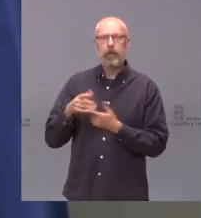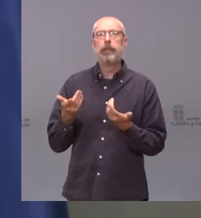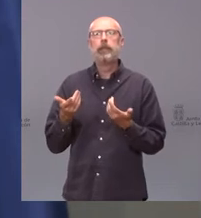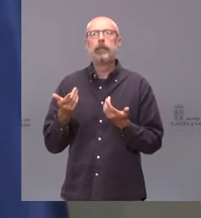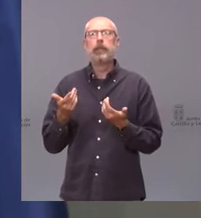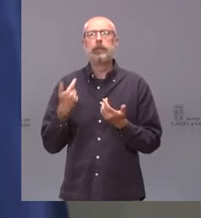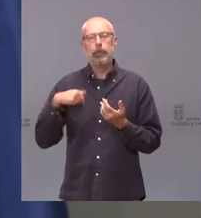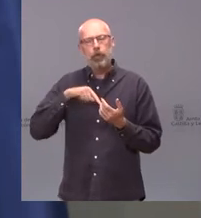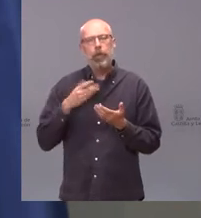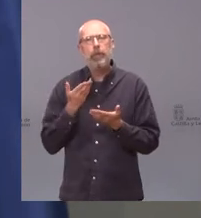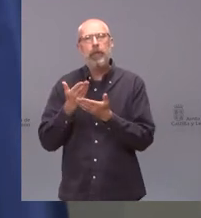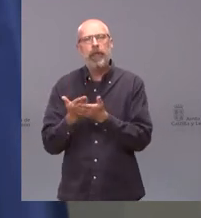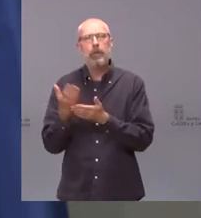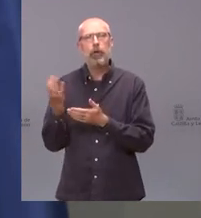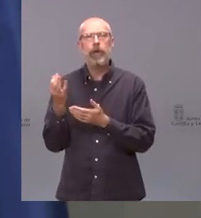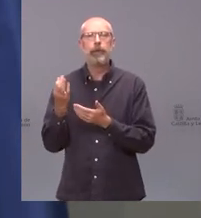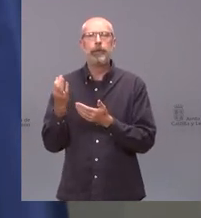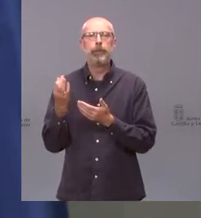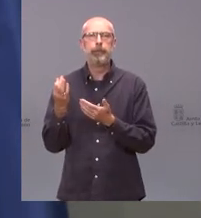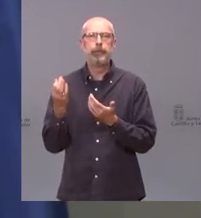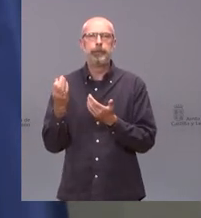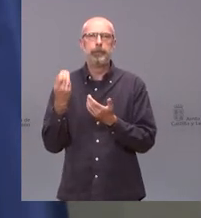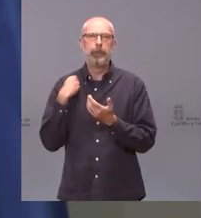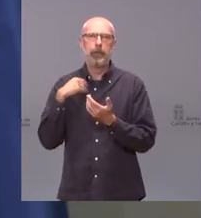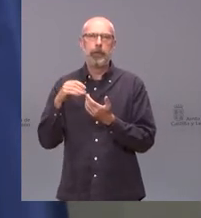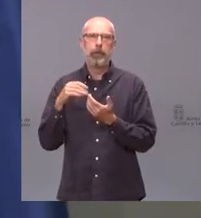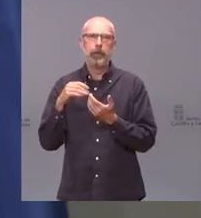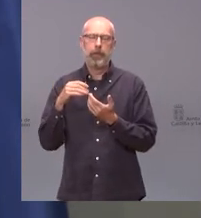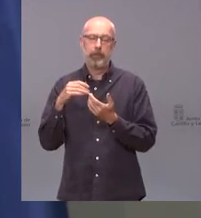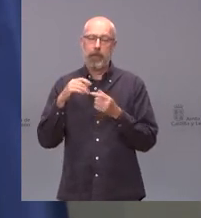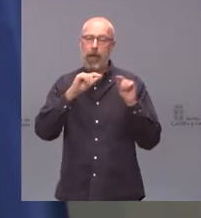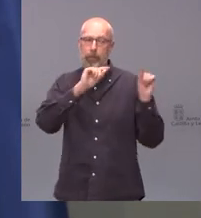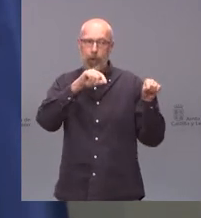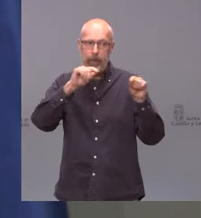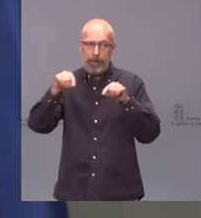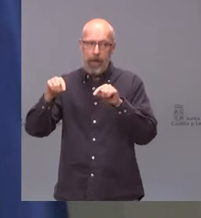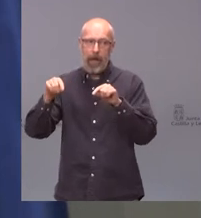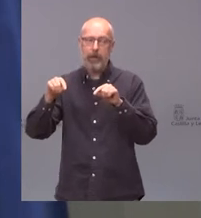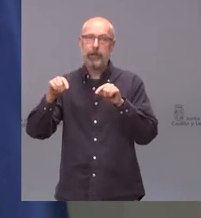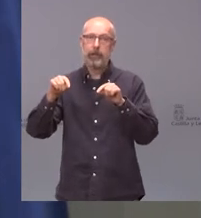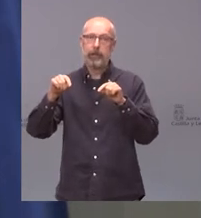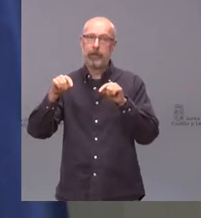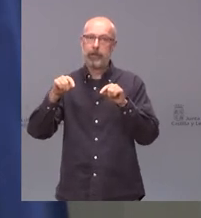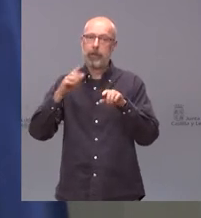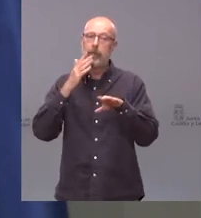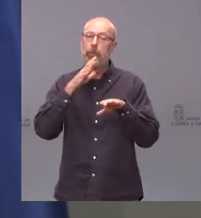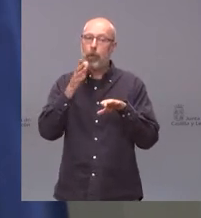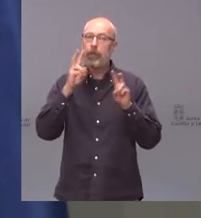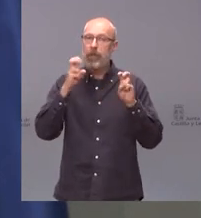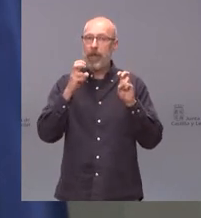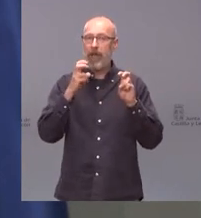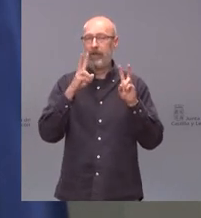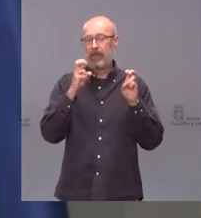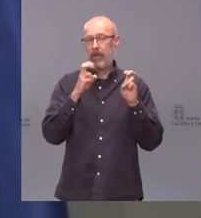solicitaba la extensión a las zonas NUT3, a las provincias de las ventajas fiscales en la Unión